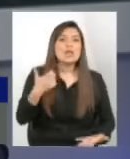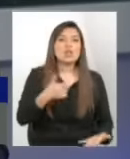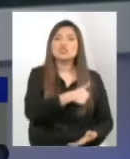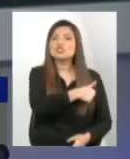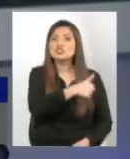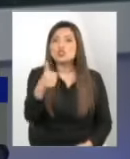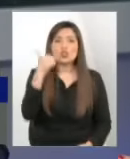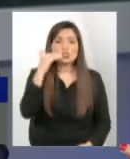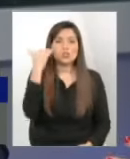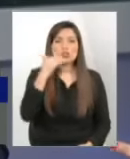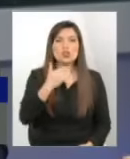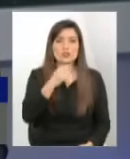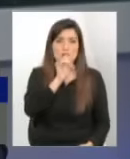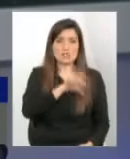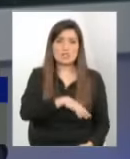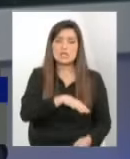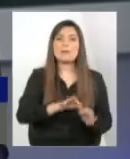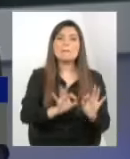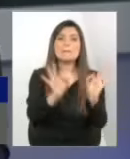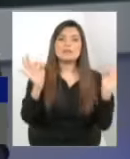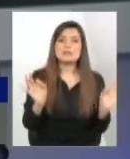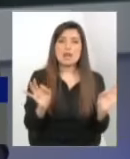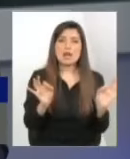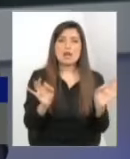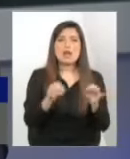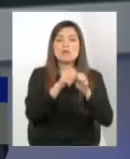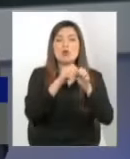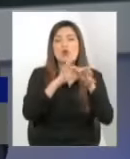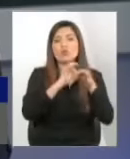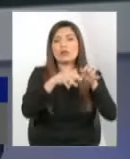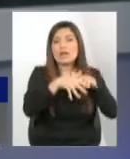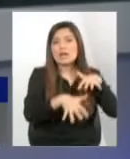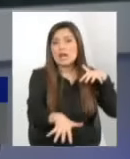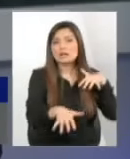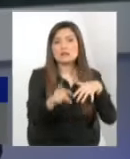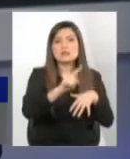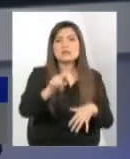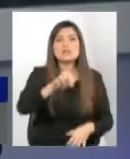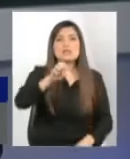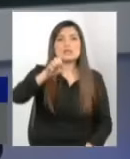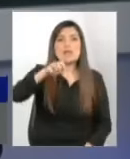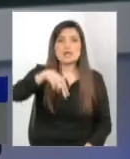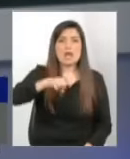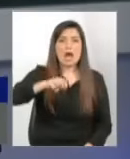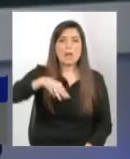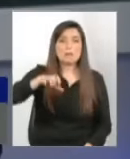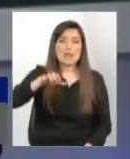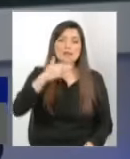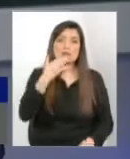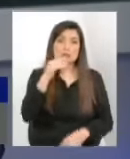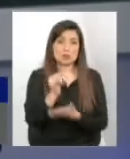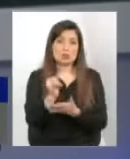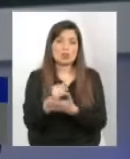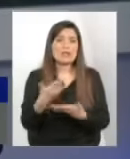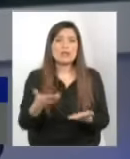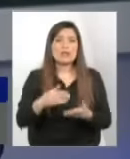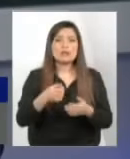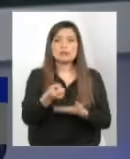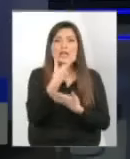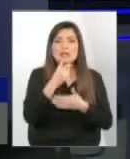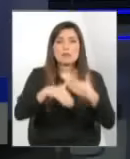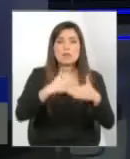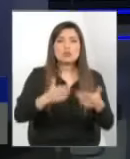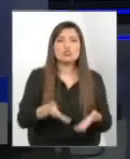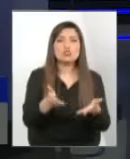a tener especialmente los niños que atienden la red de cename y cename iban a tener tratamientos psiquiátricos tratamientos para las